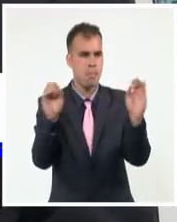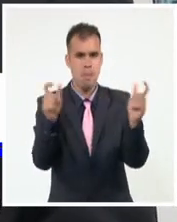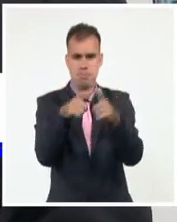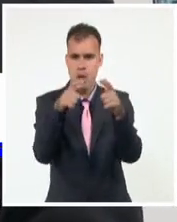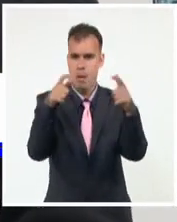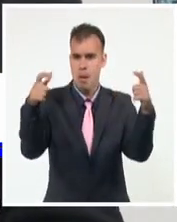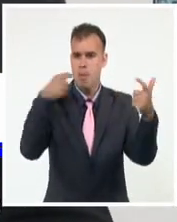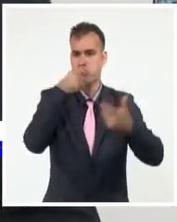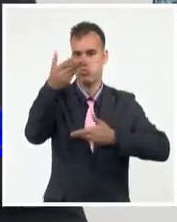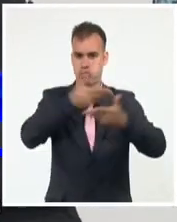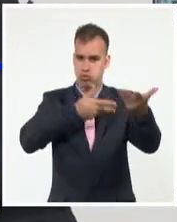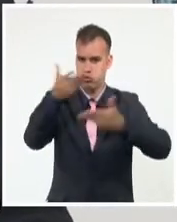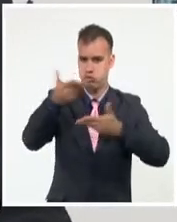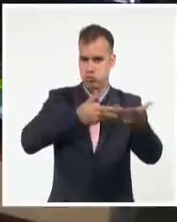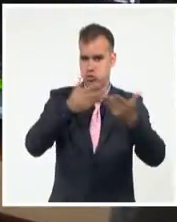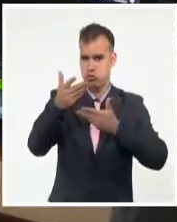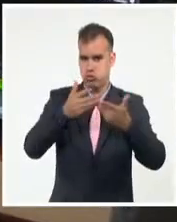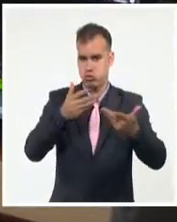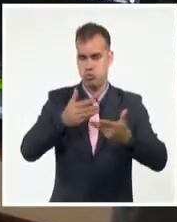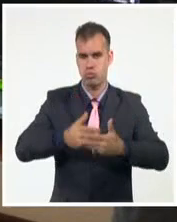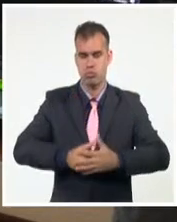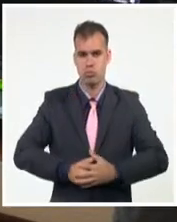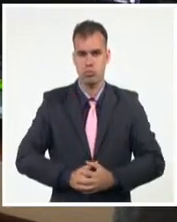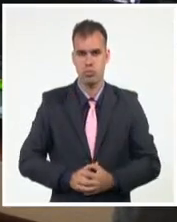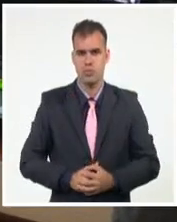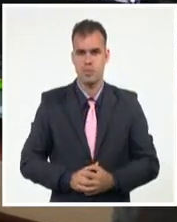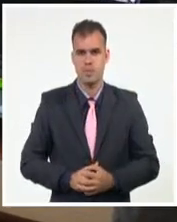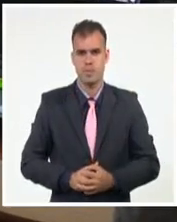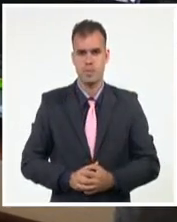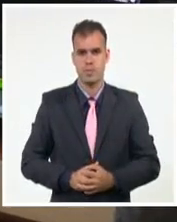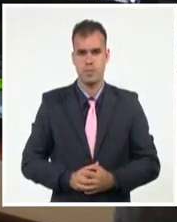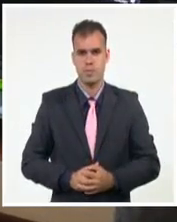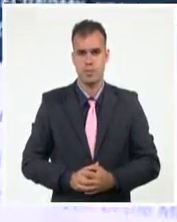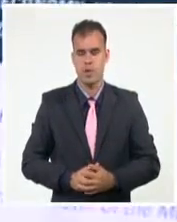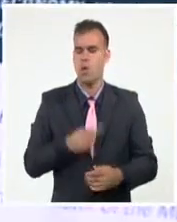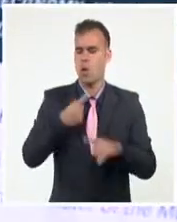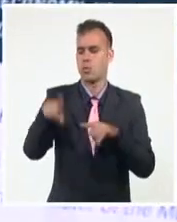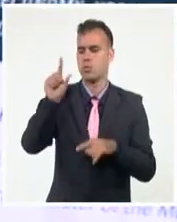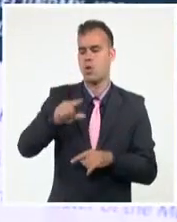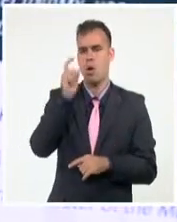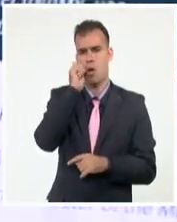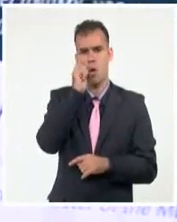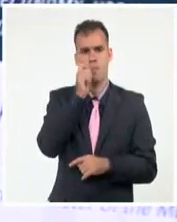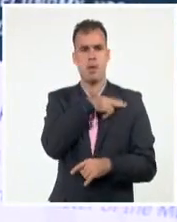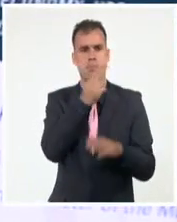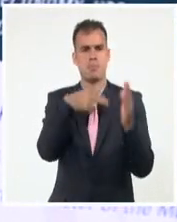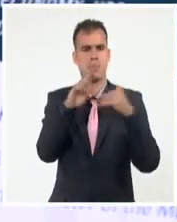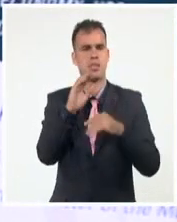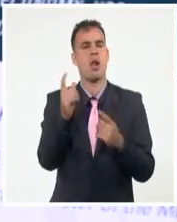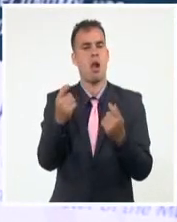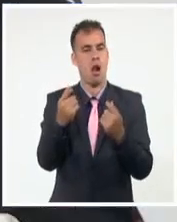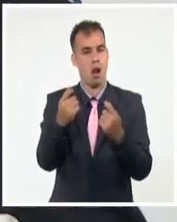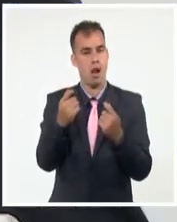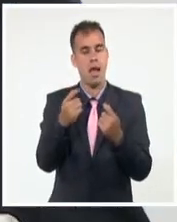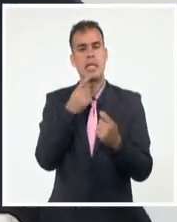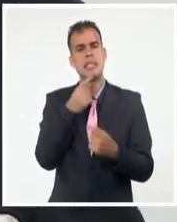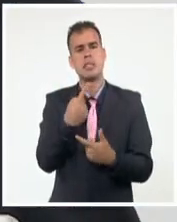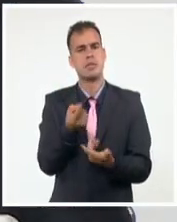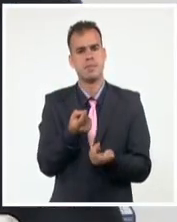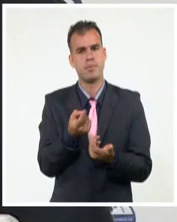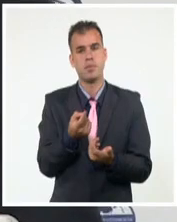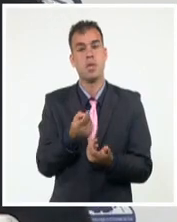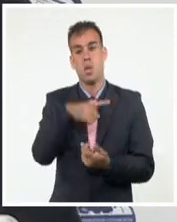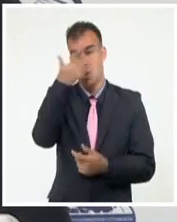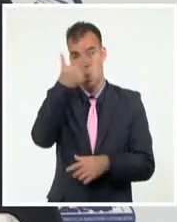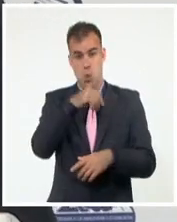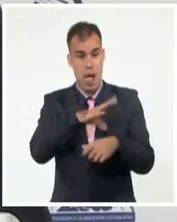comercio y las inversiones. Por su parte, el viceprimer ministro y ministro de Economía Alejandro Gil aseguró que a pesar de la pandemia y